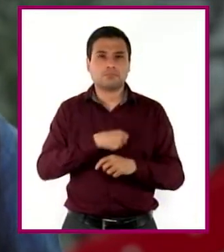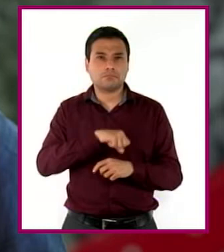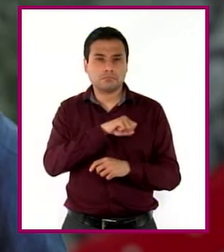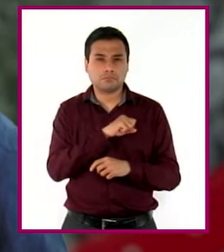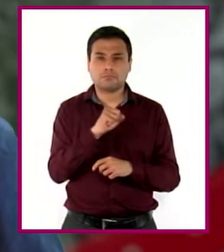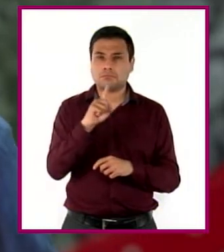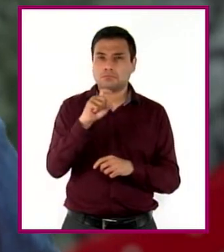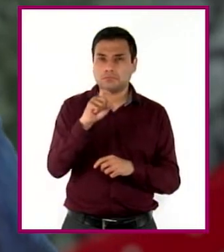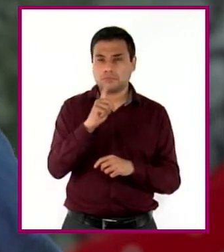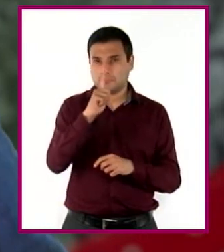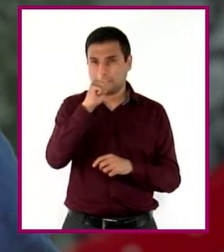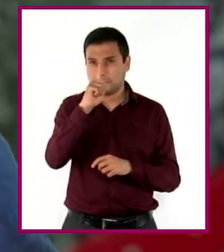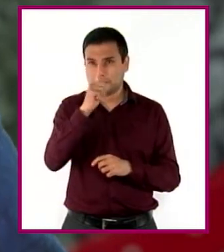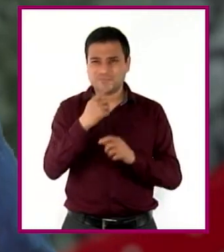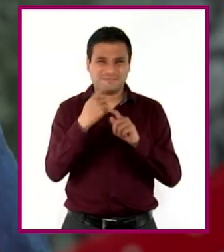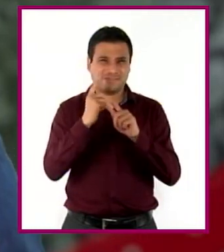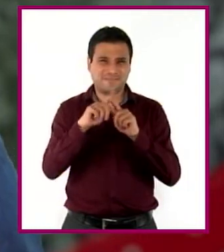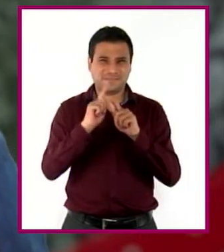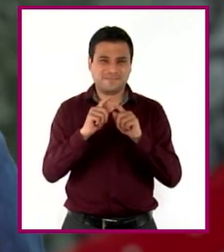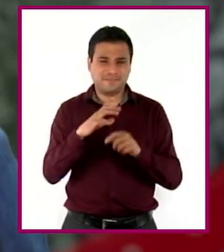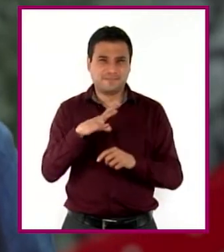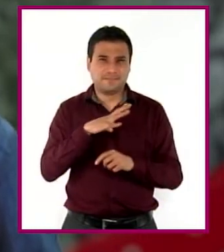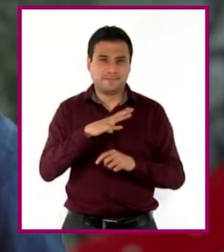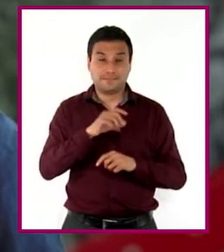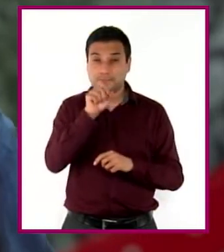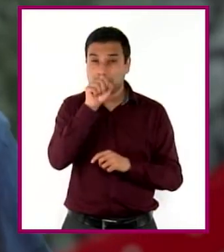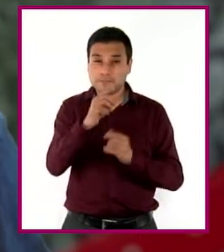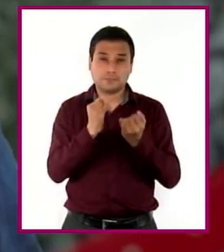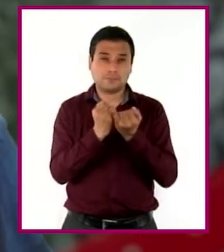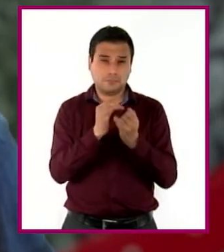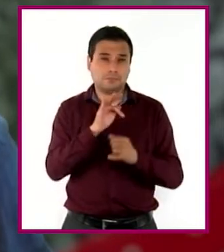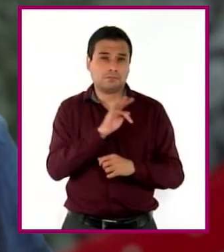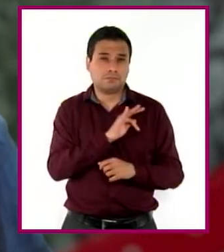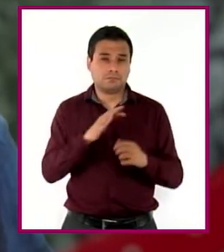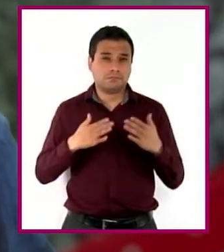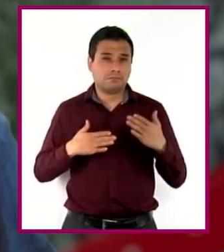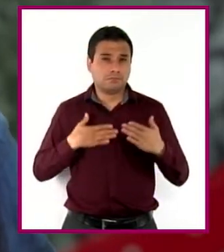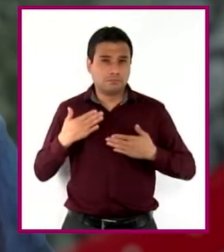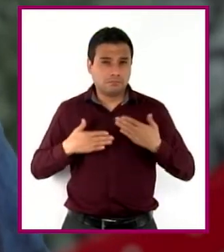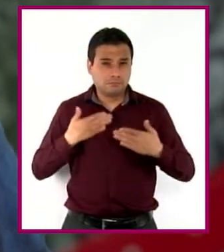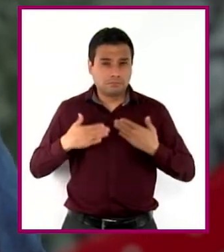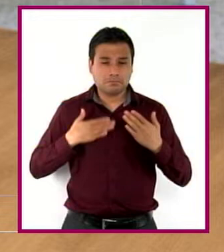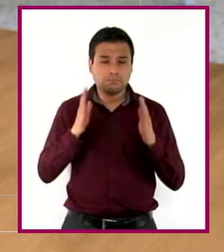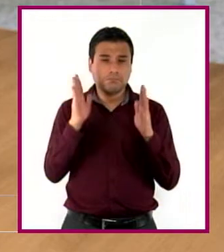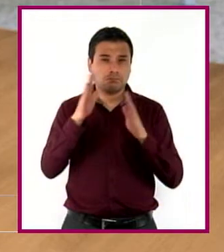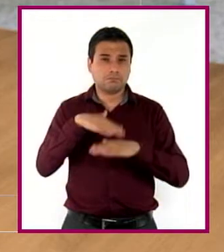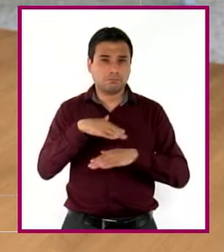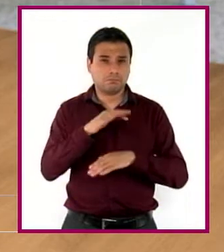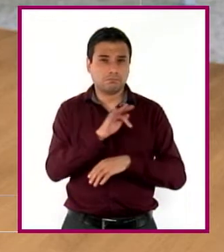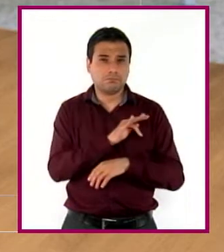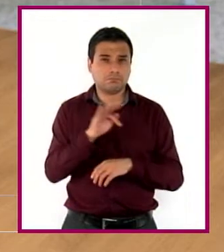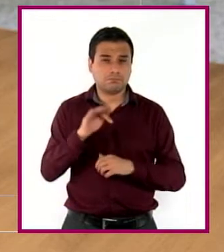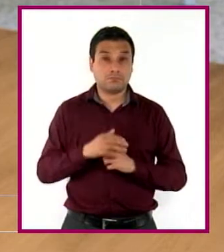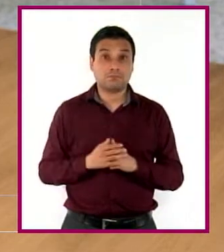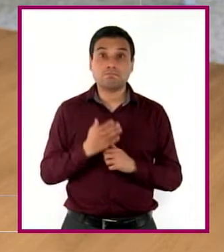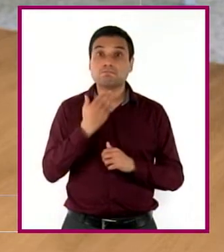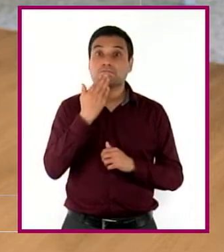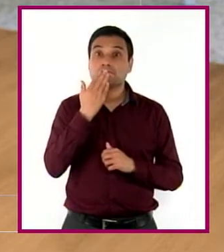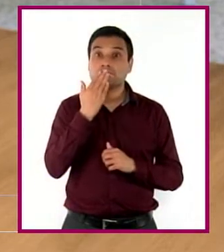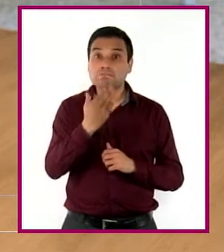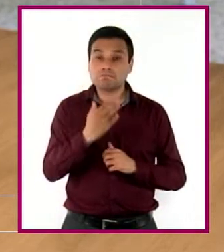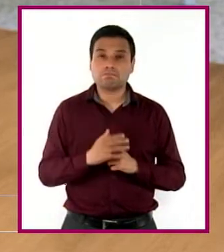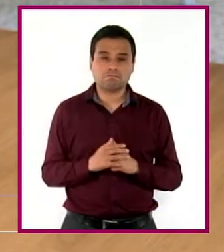potable, luz eléctrica y demás. Y también disfrutar de entretenimiento y esparcimiento. ¡Ah, muy bien!